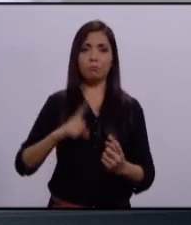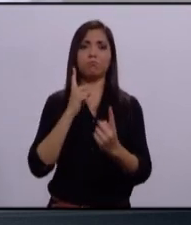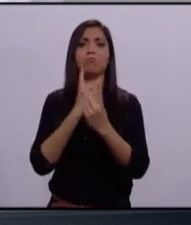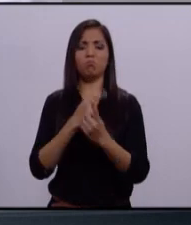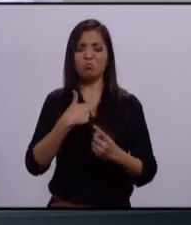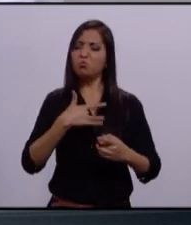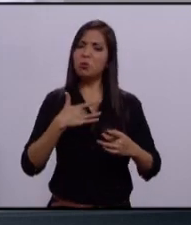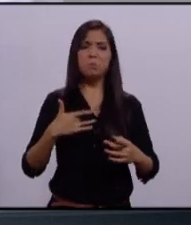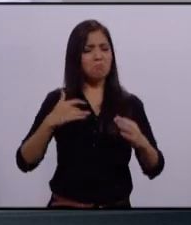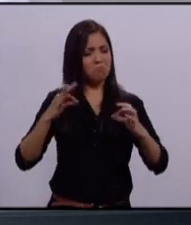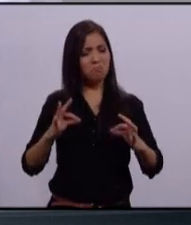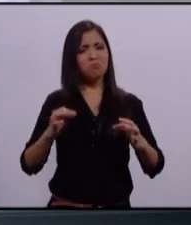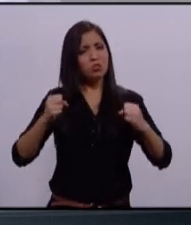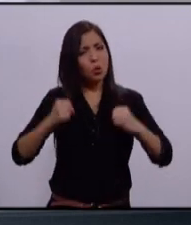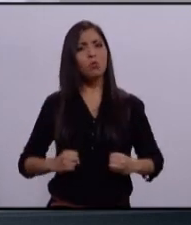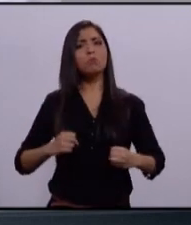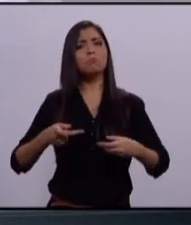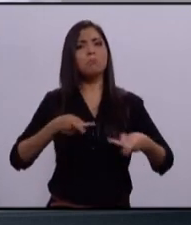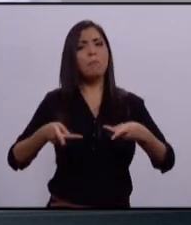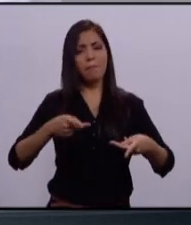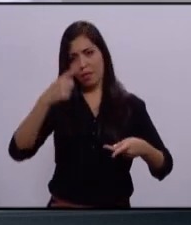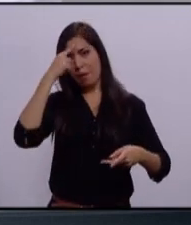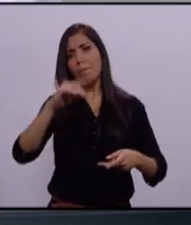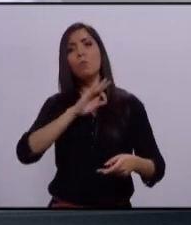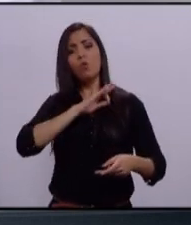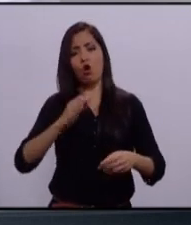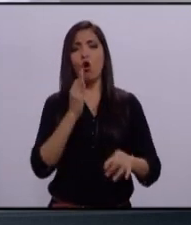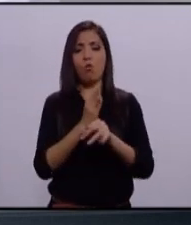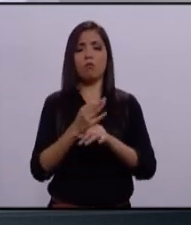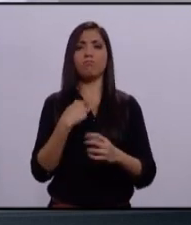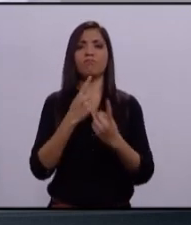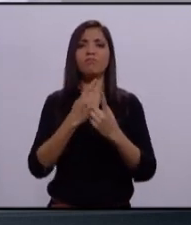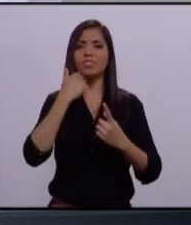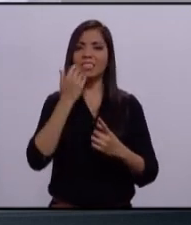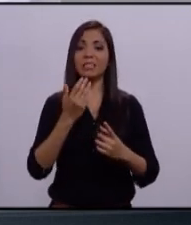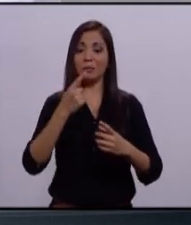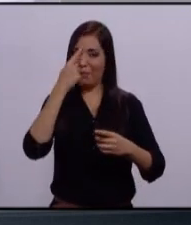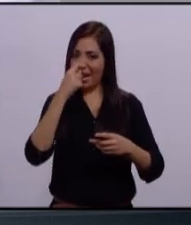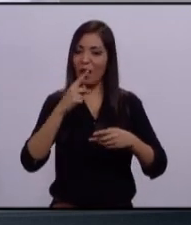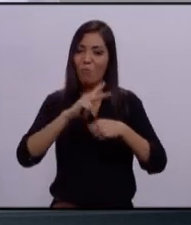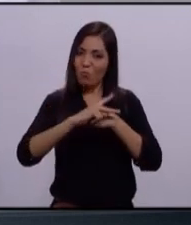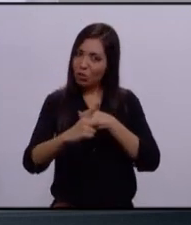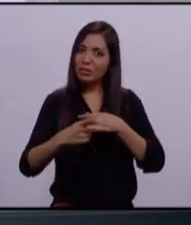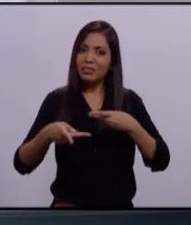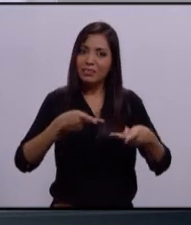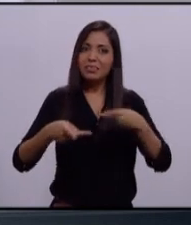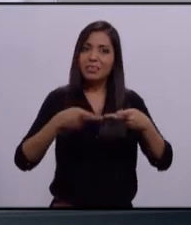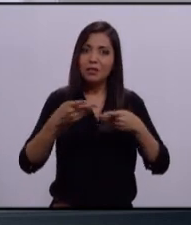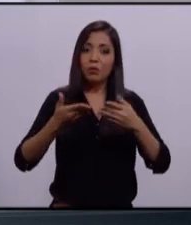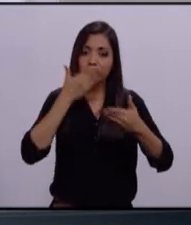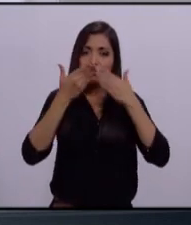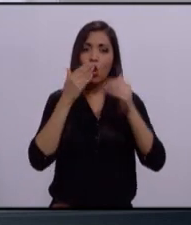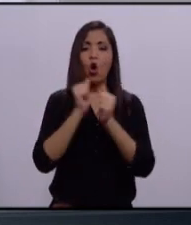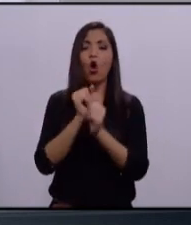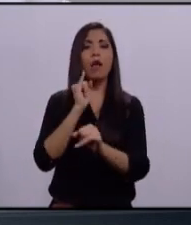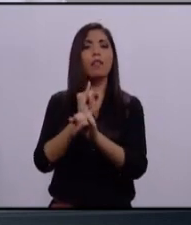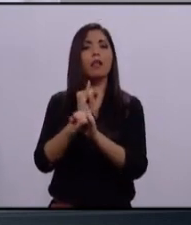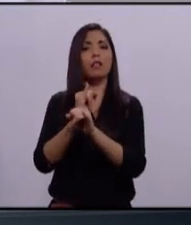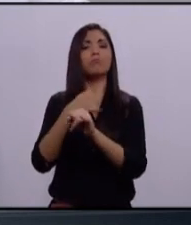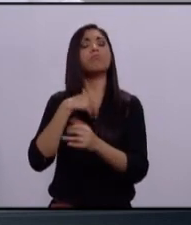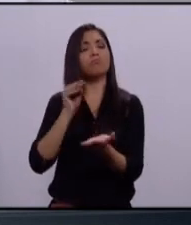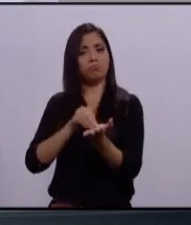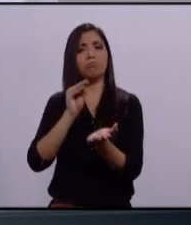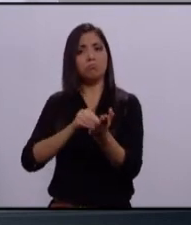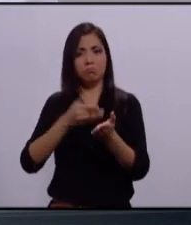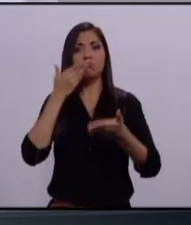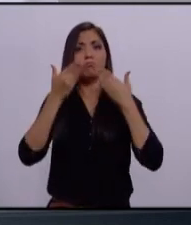preparado. Ahorita estoy en el ejercicio de darle formalidad a mis estudios mediante vía internet. En ese sentido